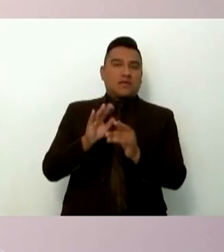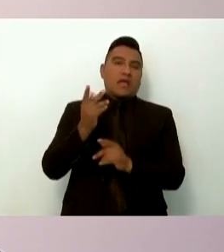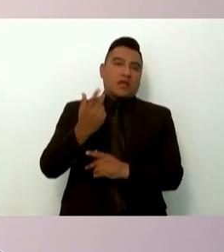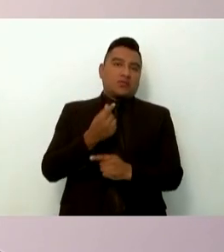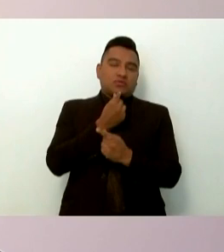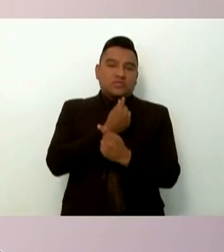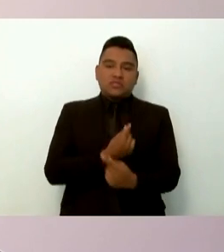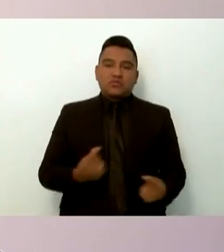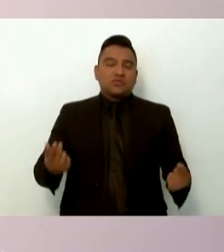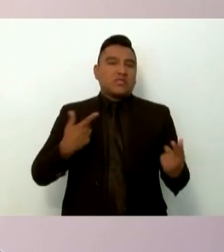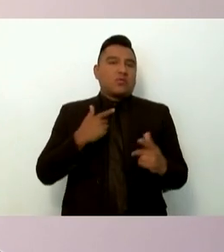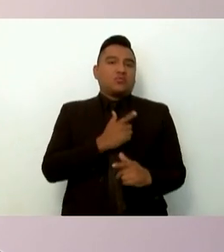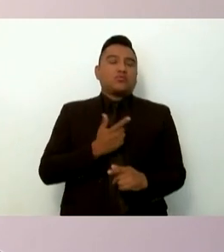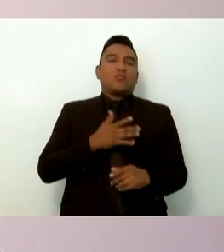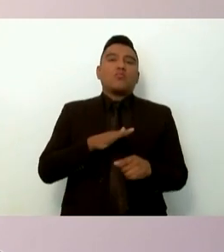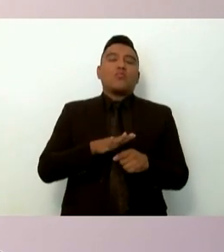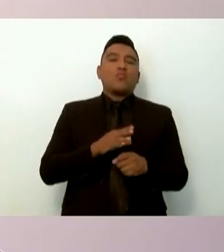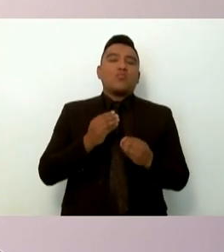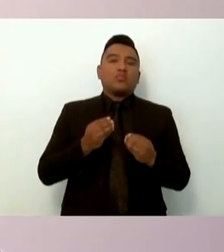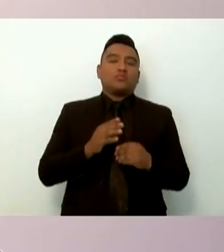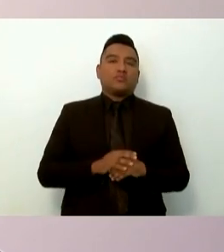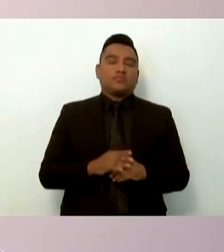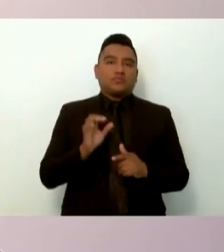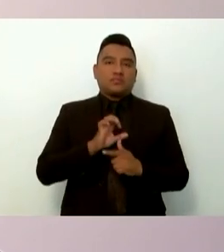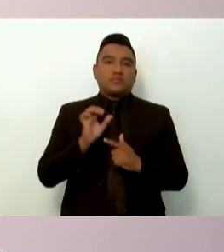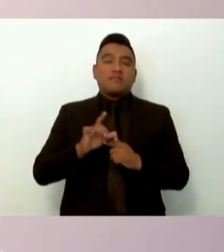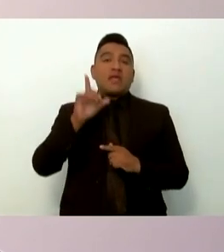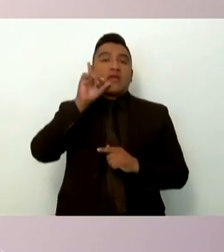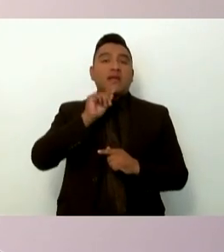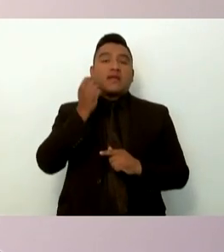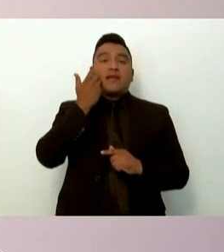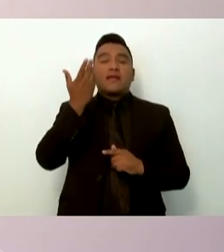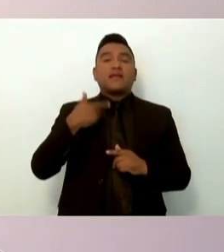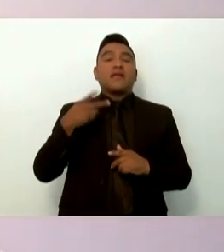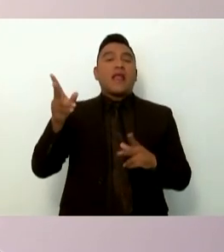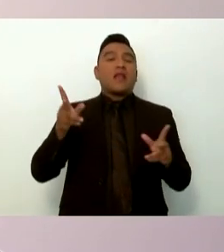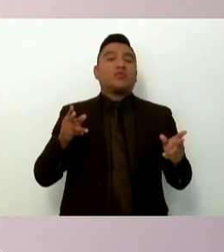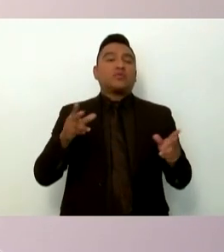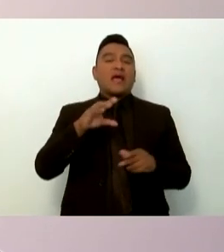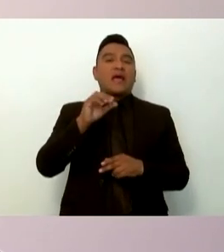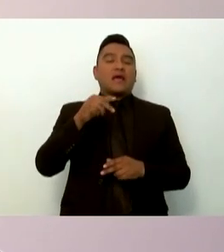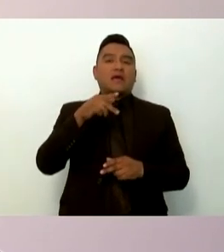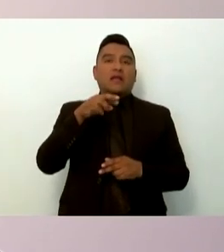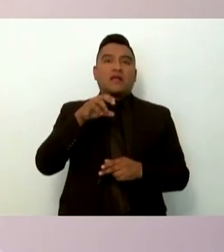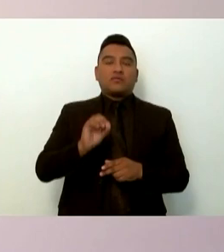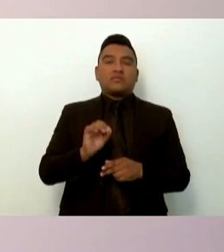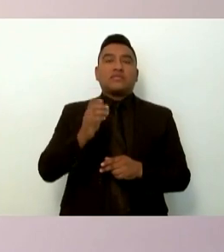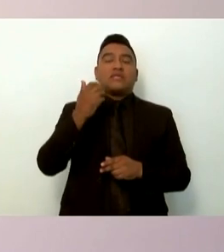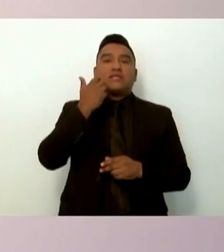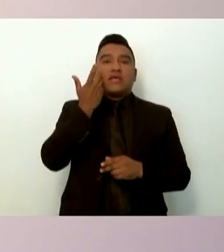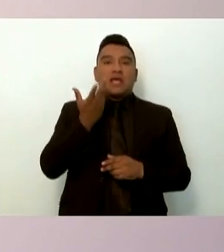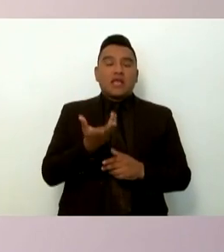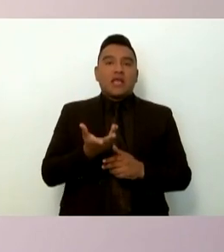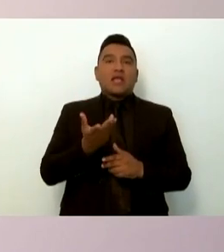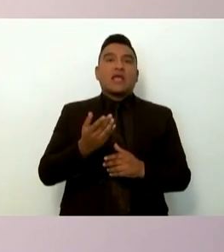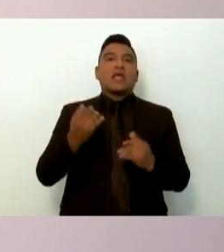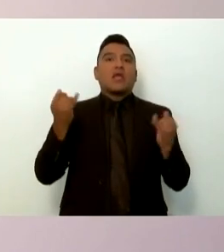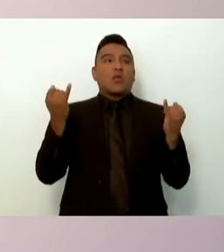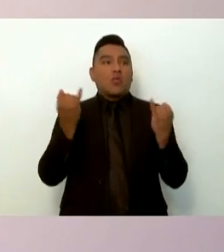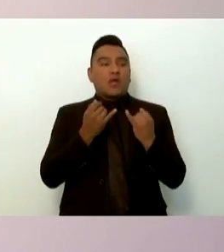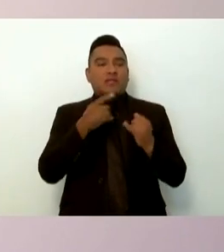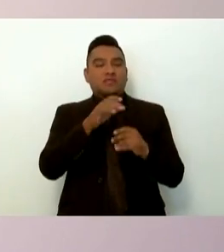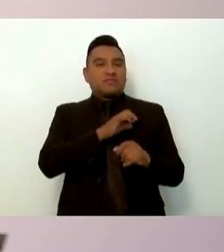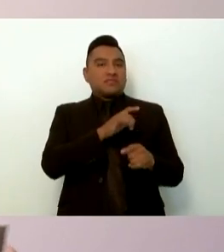un chingo el caldo. Mañana quieren ir a los cangrejos y quieren que el caldo para los jueves que lo quieren igual de